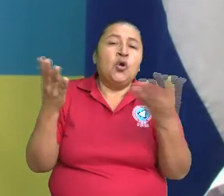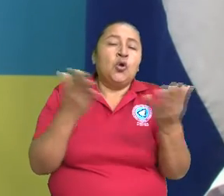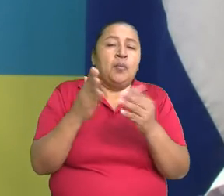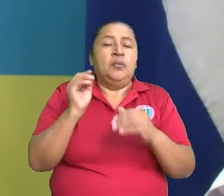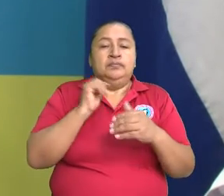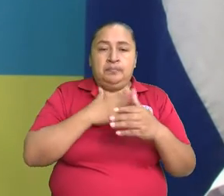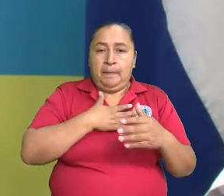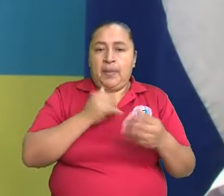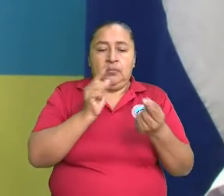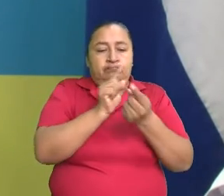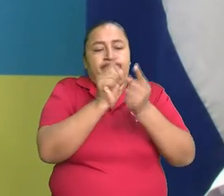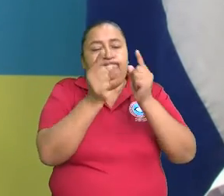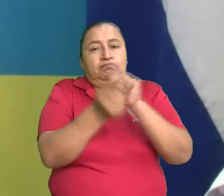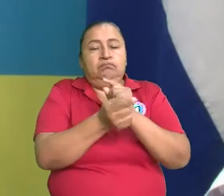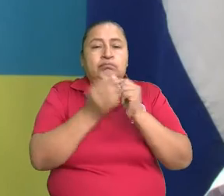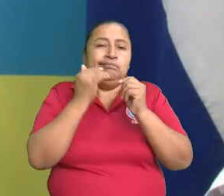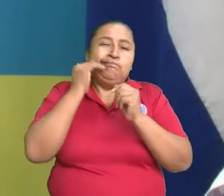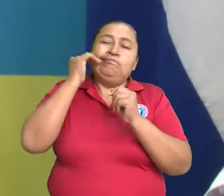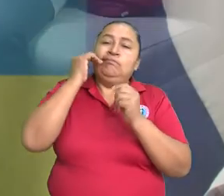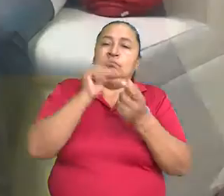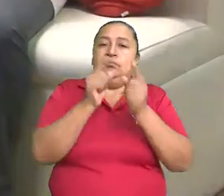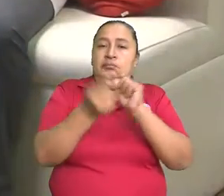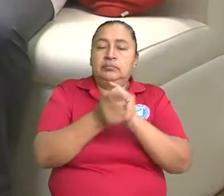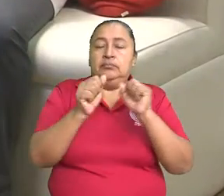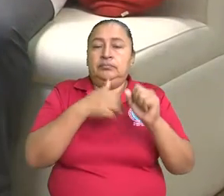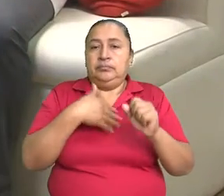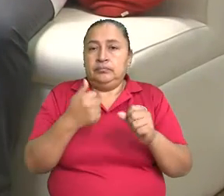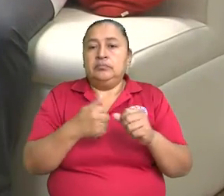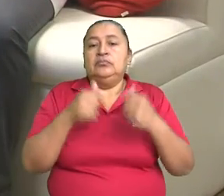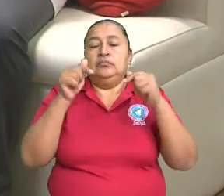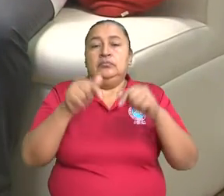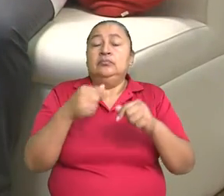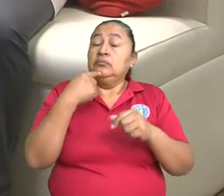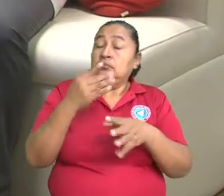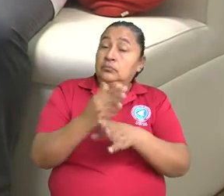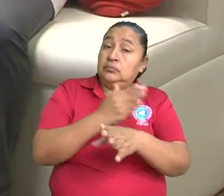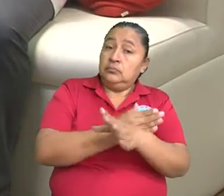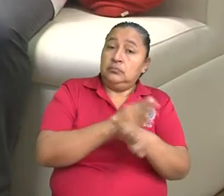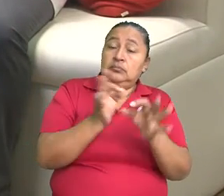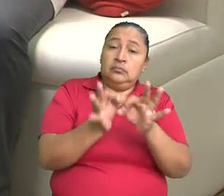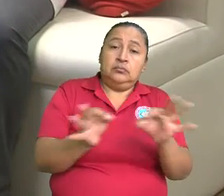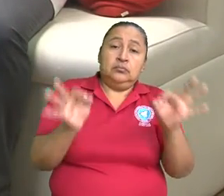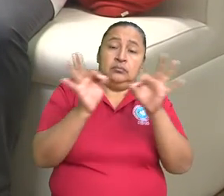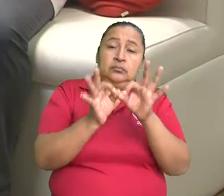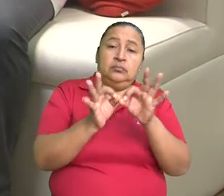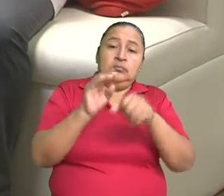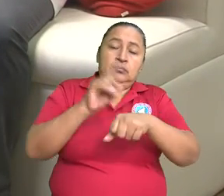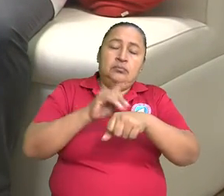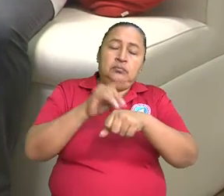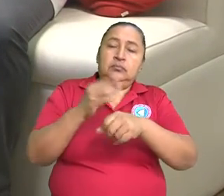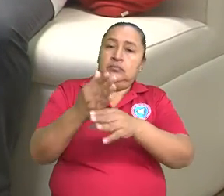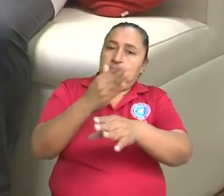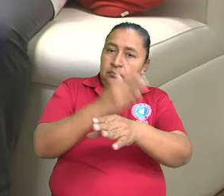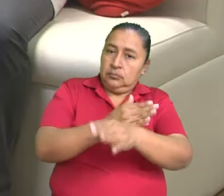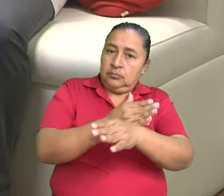facial. Importante, doctor, antes de irnos a la pausa, estábamos abordando la